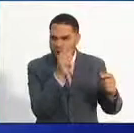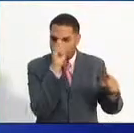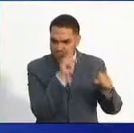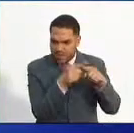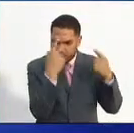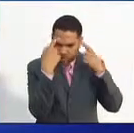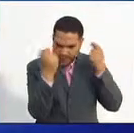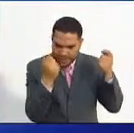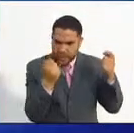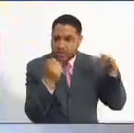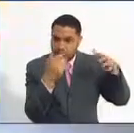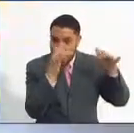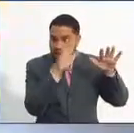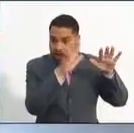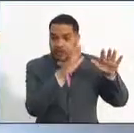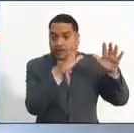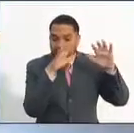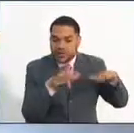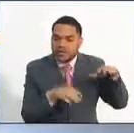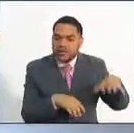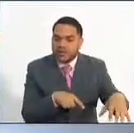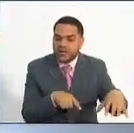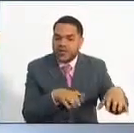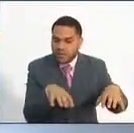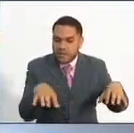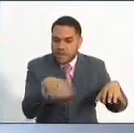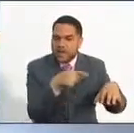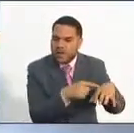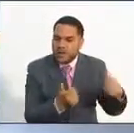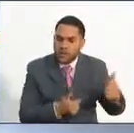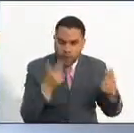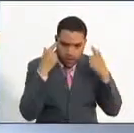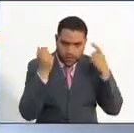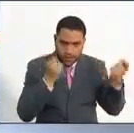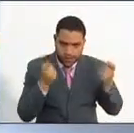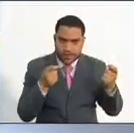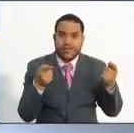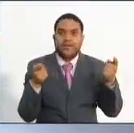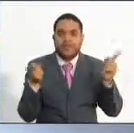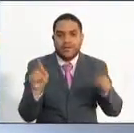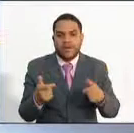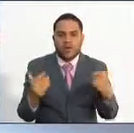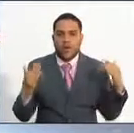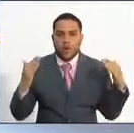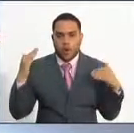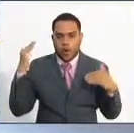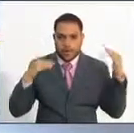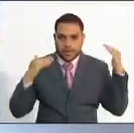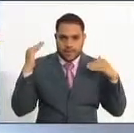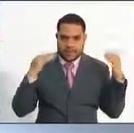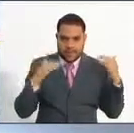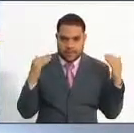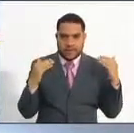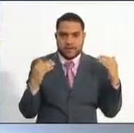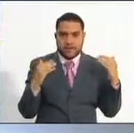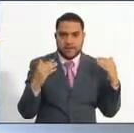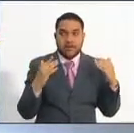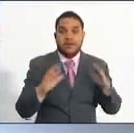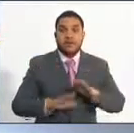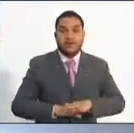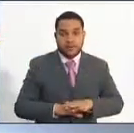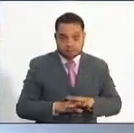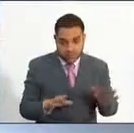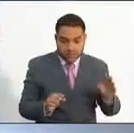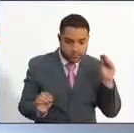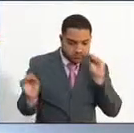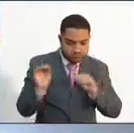a identificar cuáles son las competencias requeridas y sobre esas competencias sí diseñar y